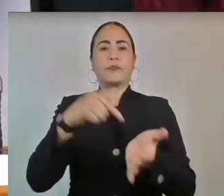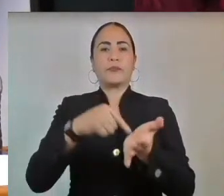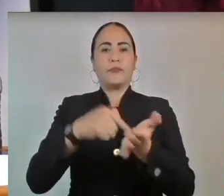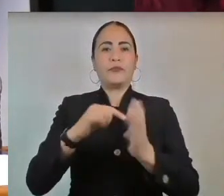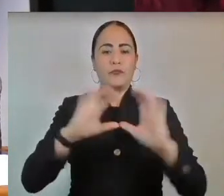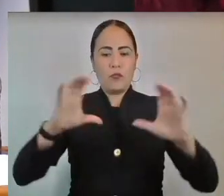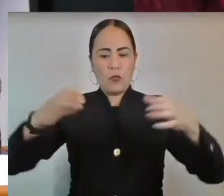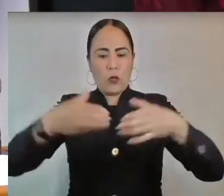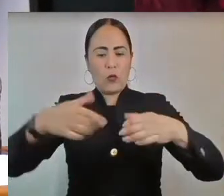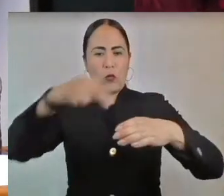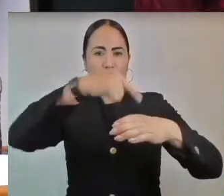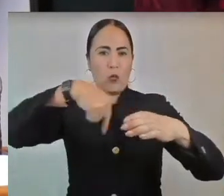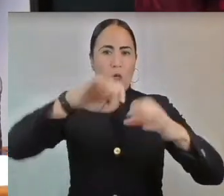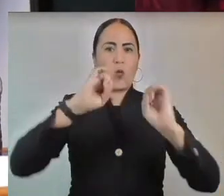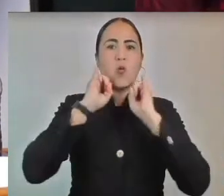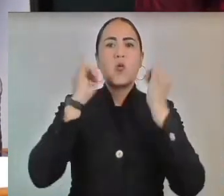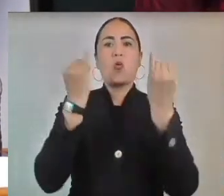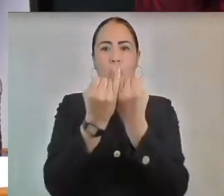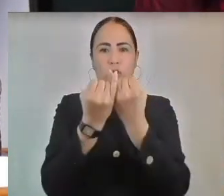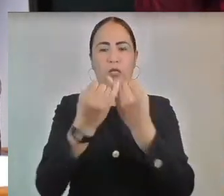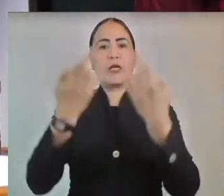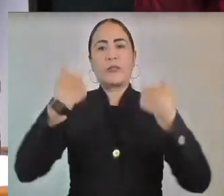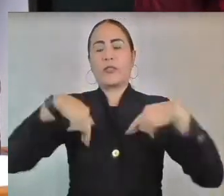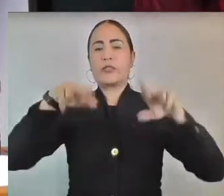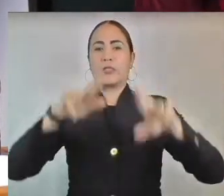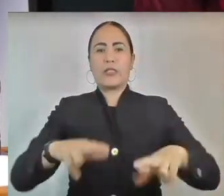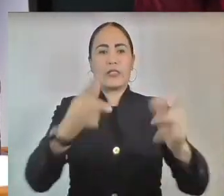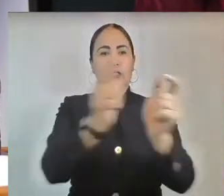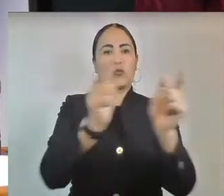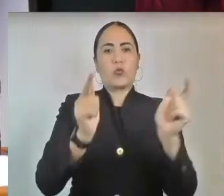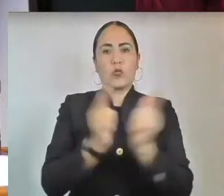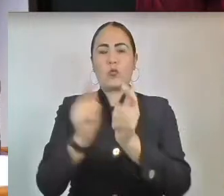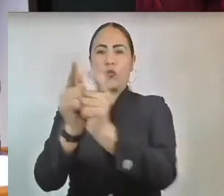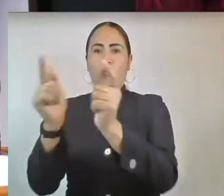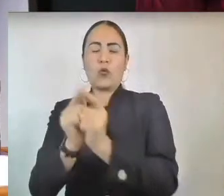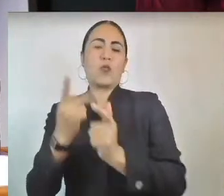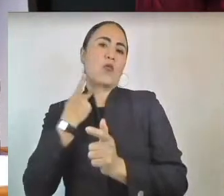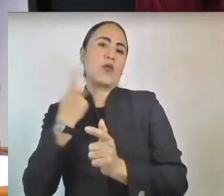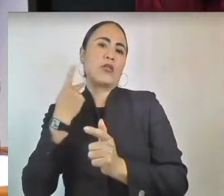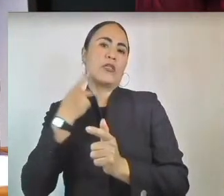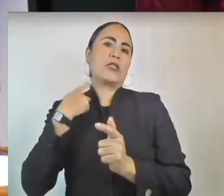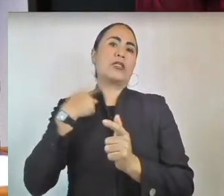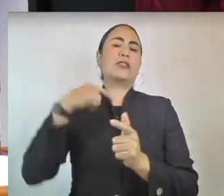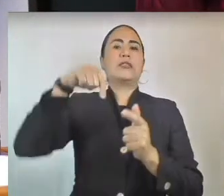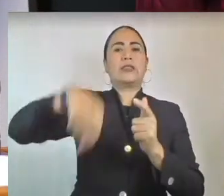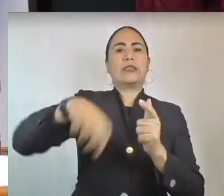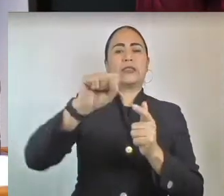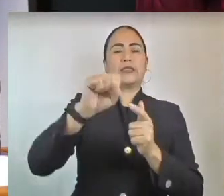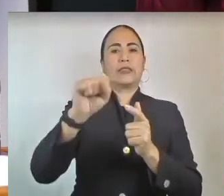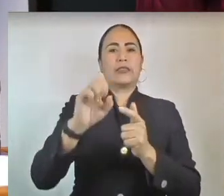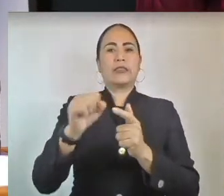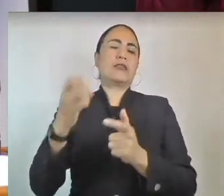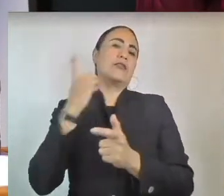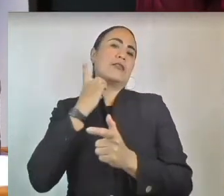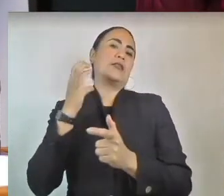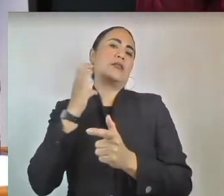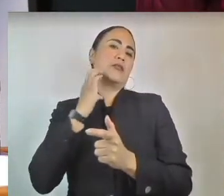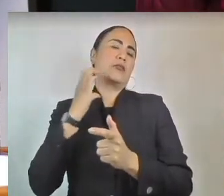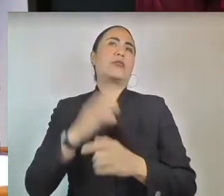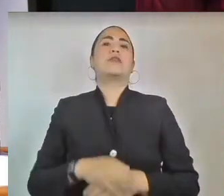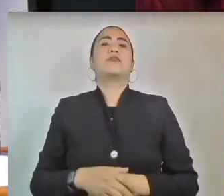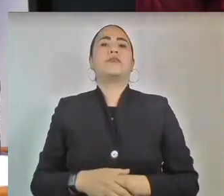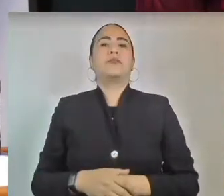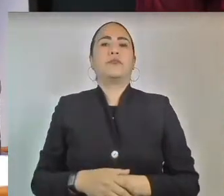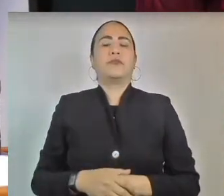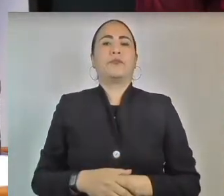Política, representantes de los grupos parlamentarios de la sexagésima legislatura, nos permitimos someter a la consideración de